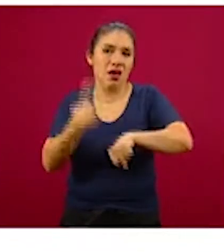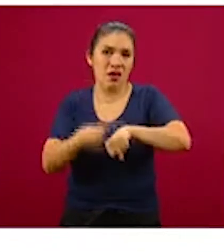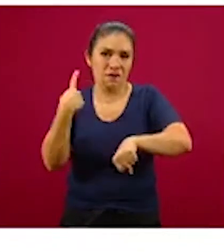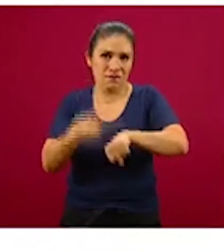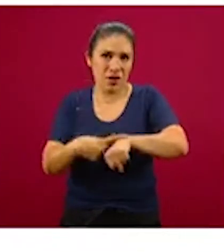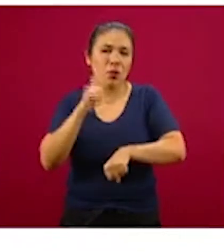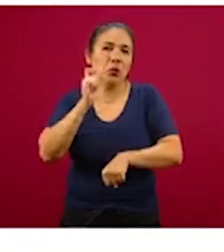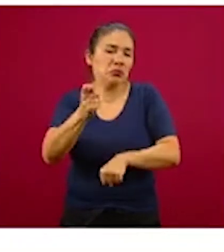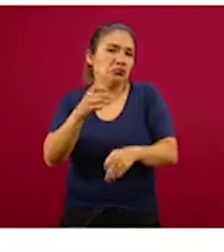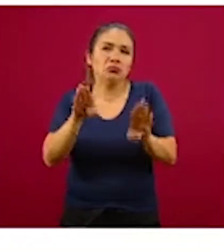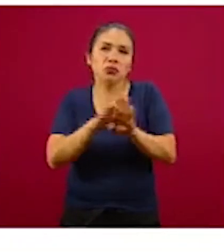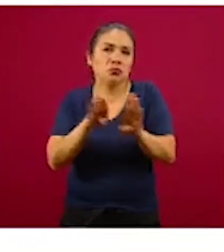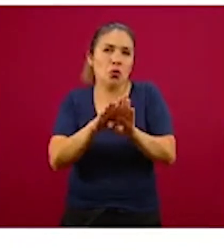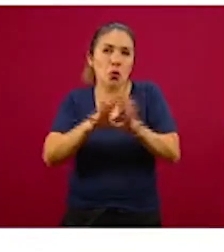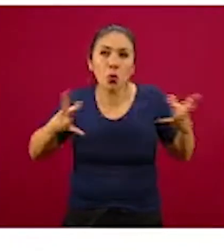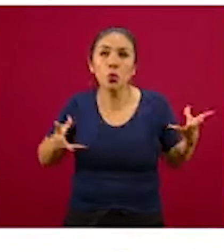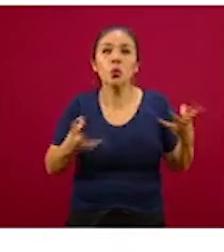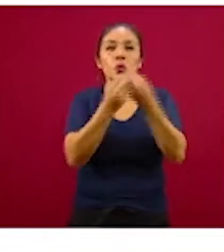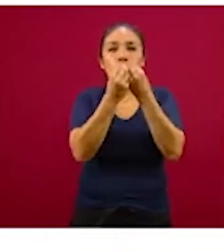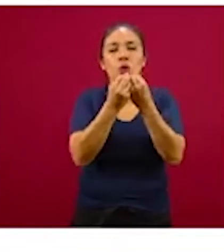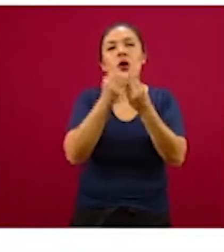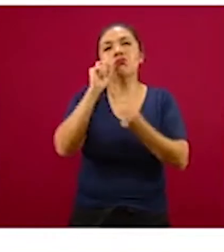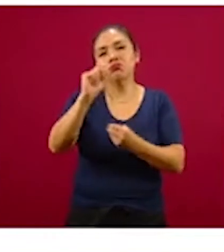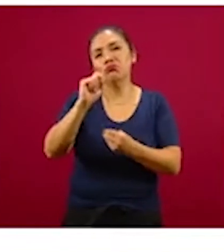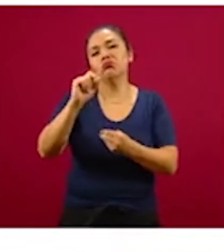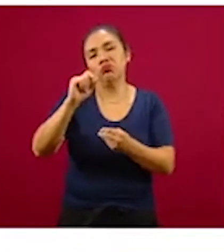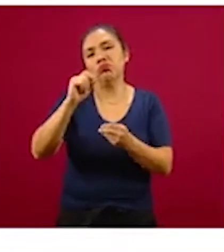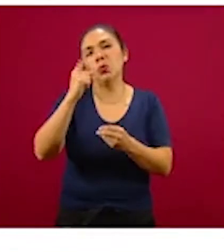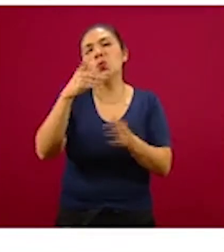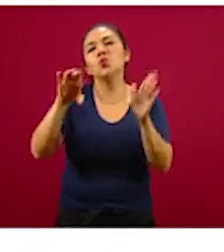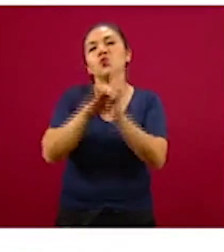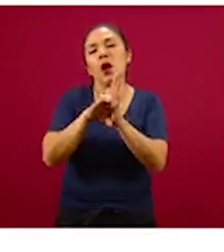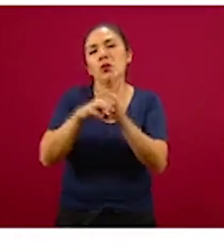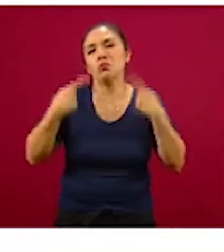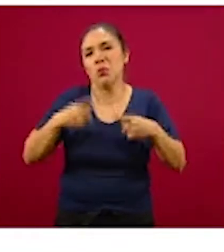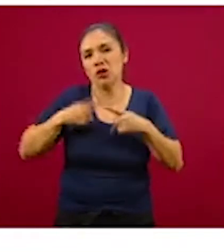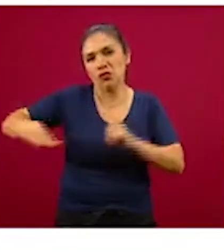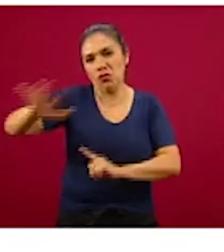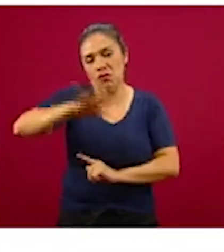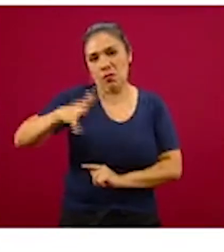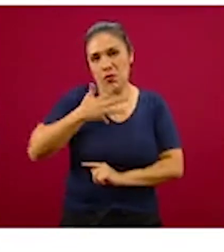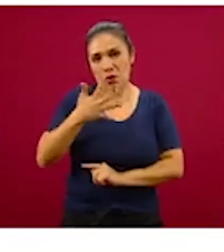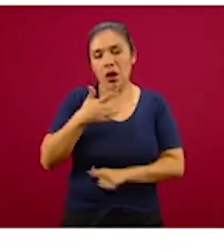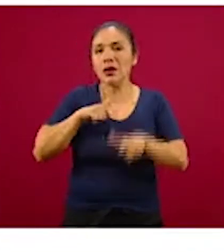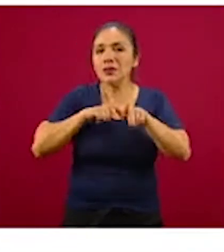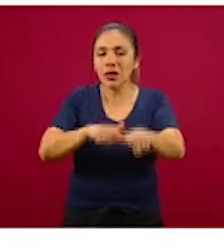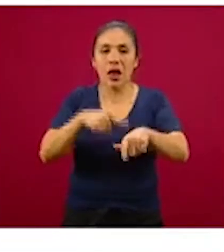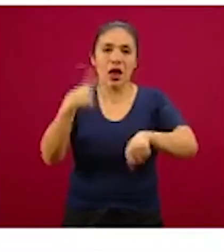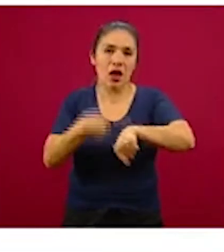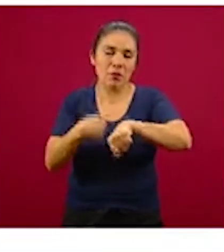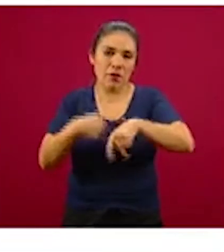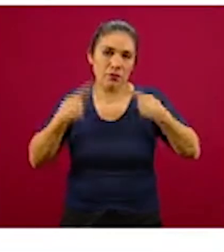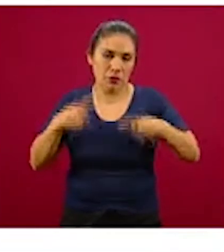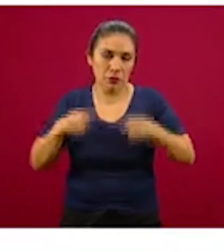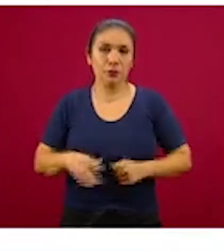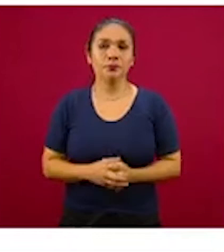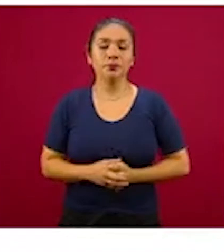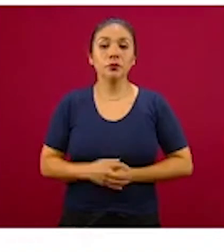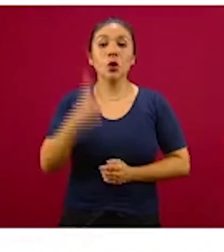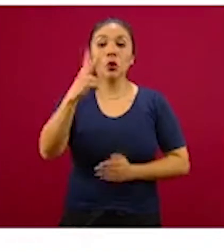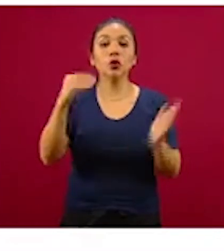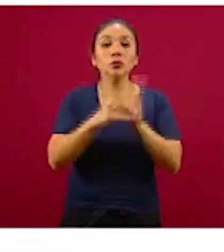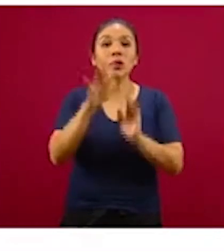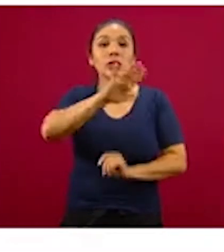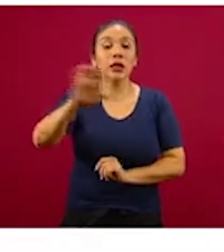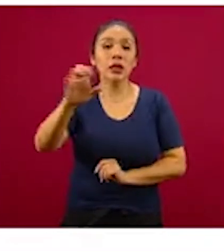una cuarta parte de este total, son los casos con inicio de síntomas en los últimos 14 días, sería la epidemia